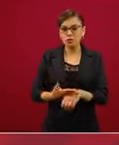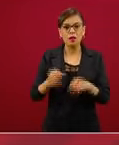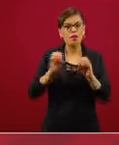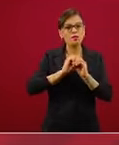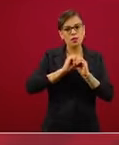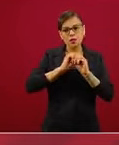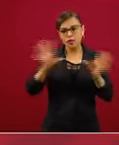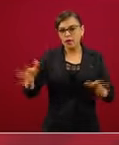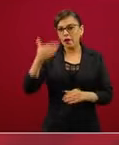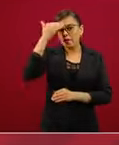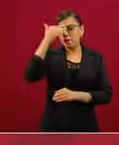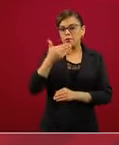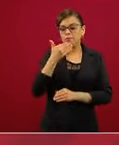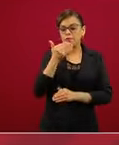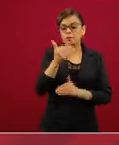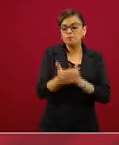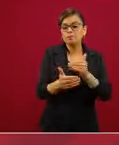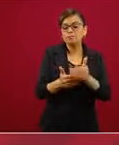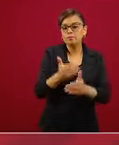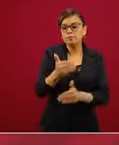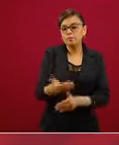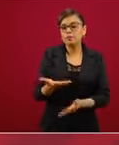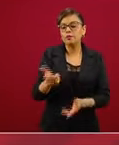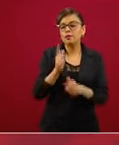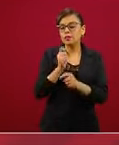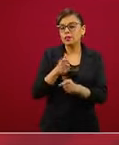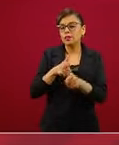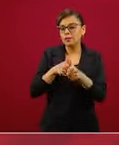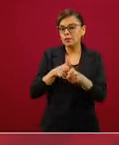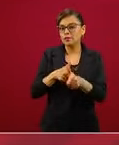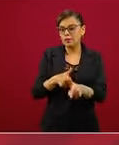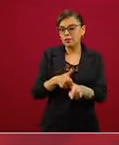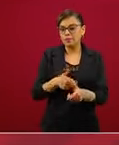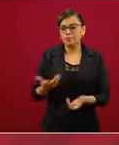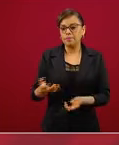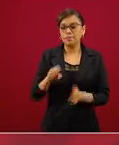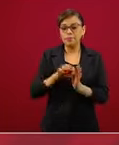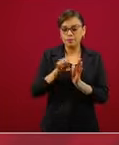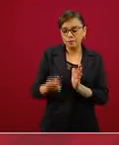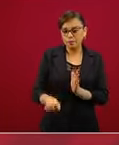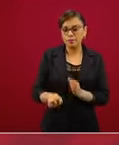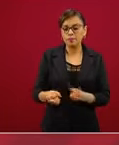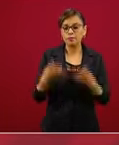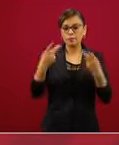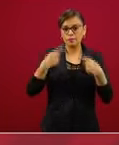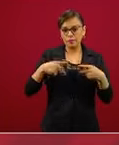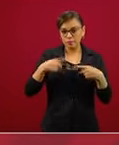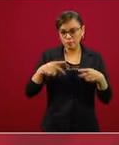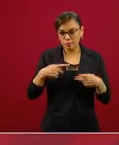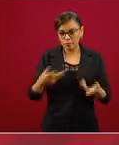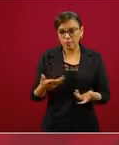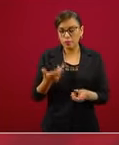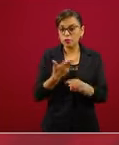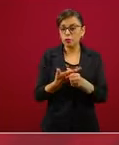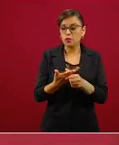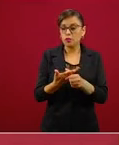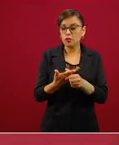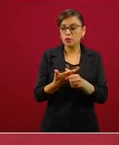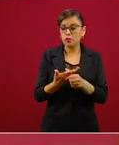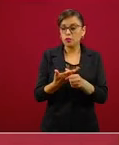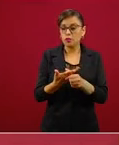en donde a través de distintos factores, como lo son la movilidad, la población, la capacidad de la infraestructura